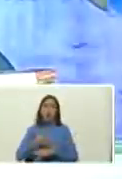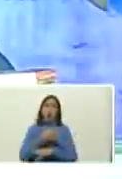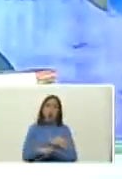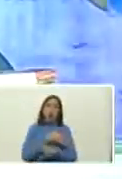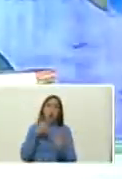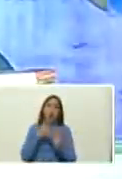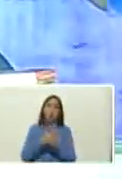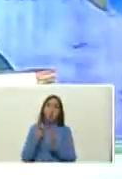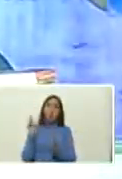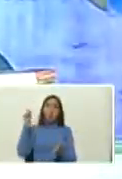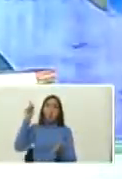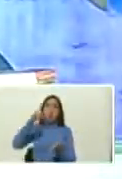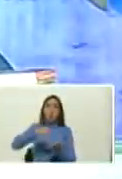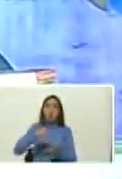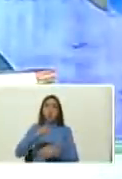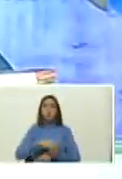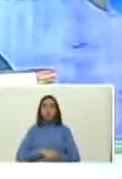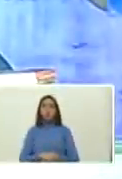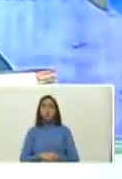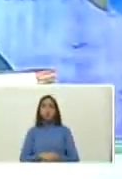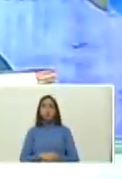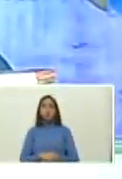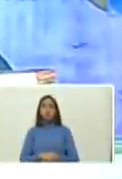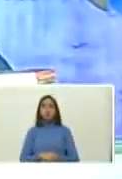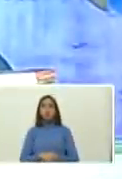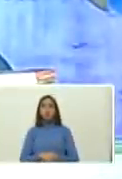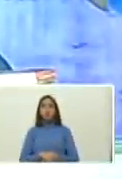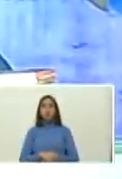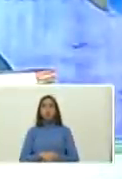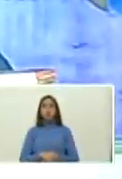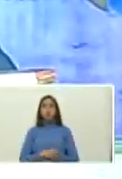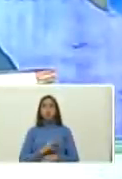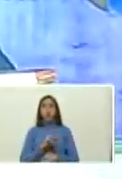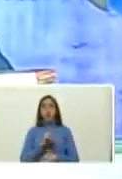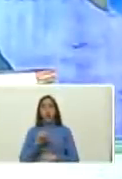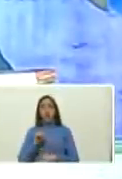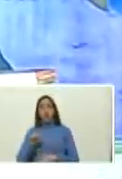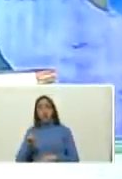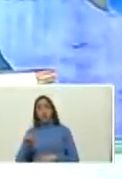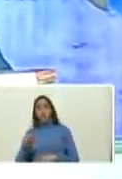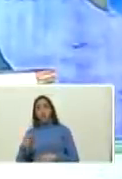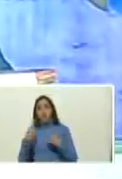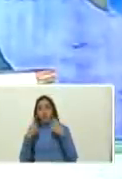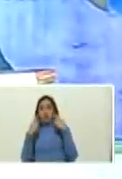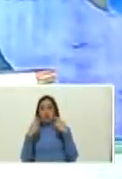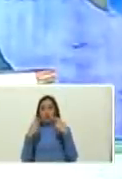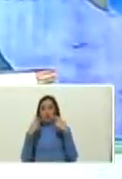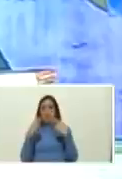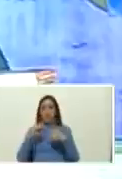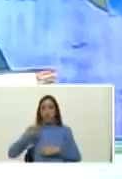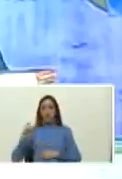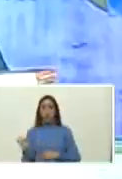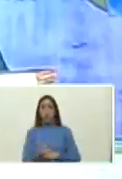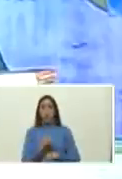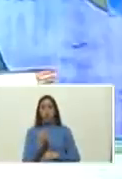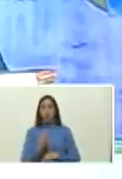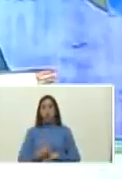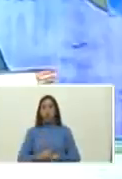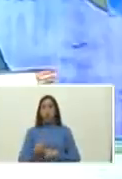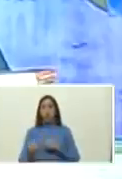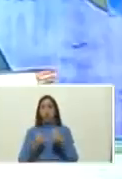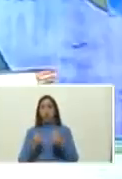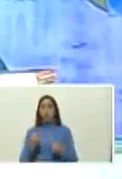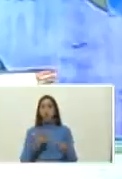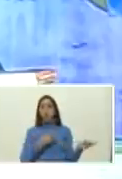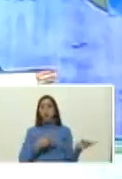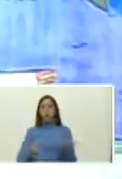venía para acá Vladimir segunda vez mírame los ojos Vladimir segunda vez que te invito